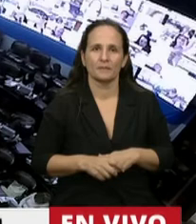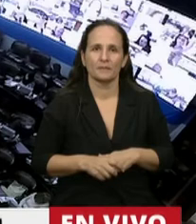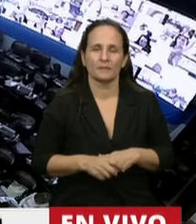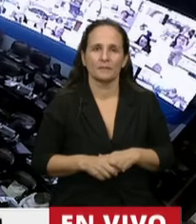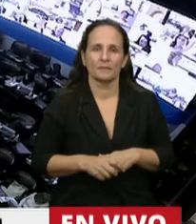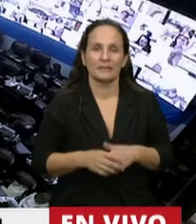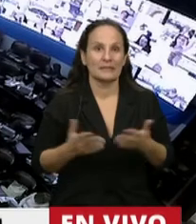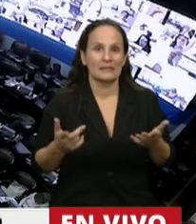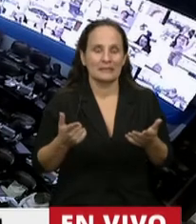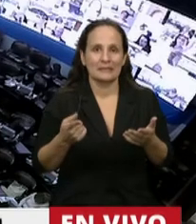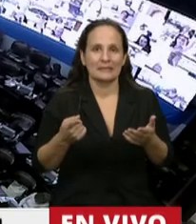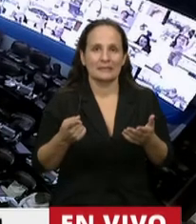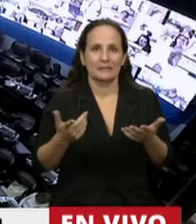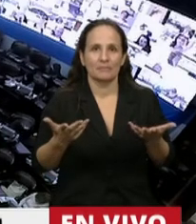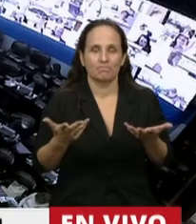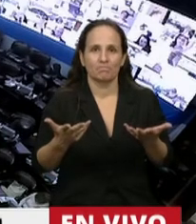¿Y no la recuperamos?